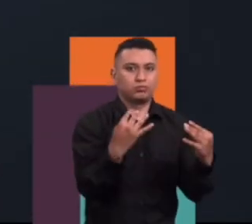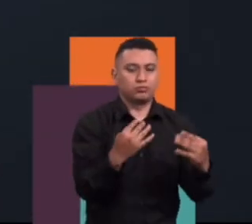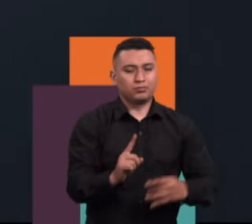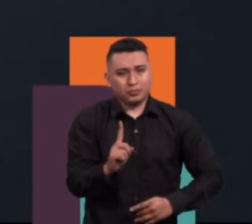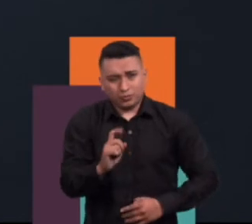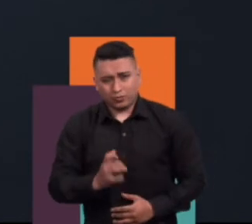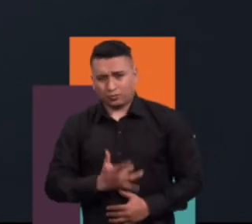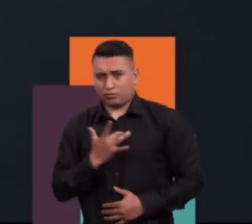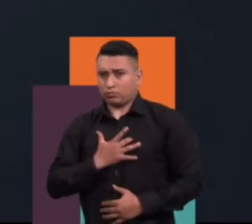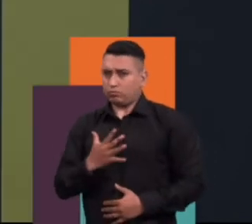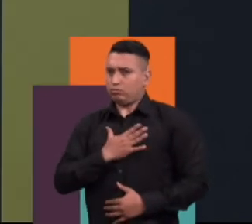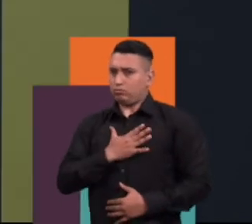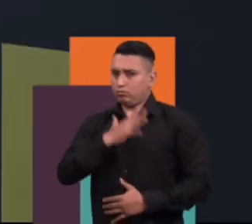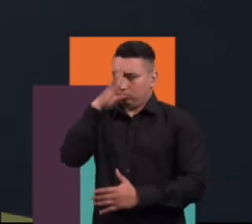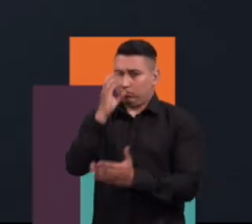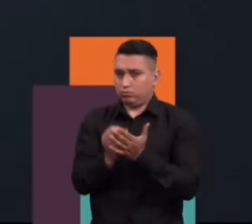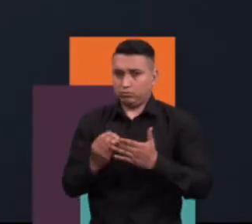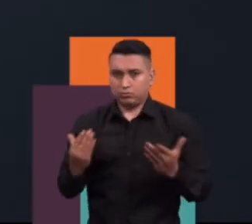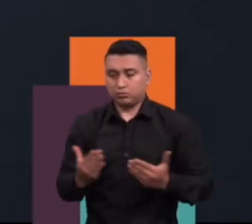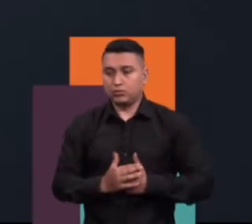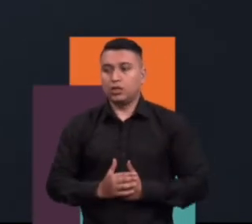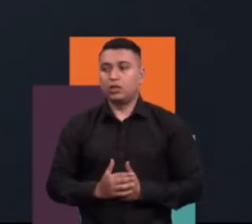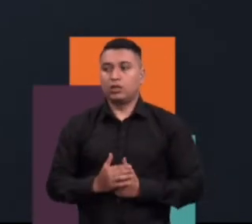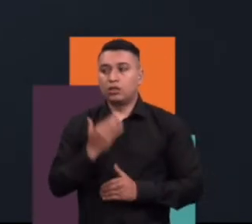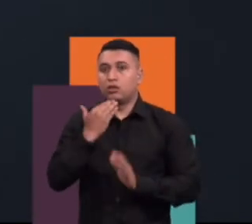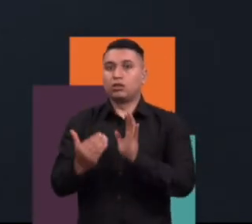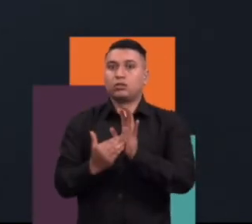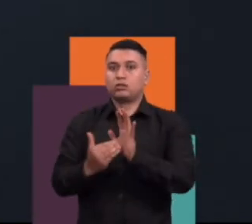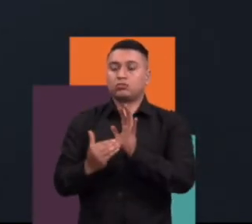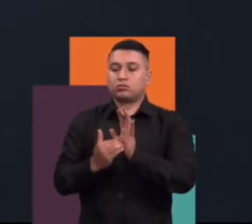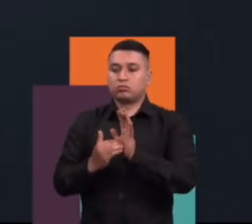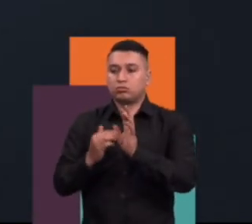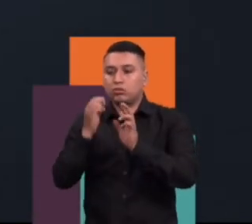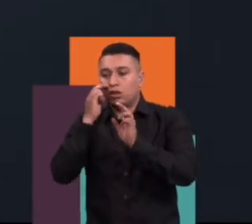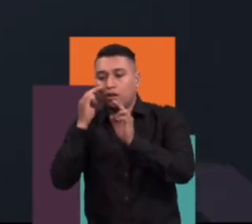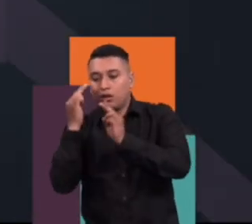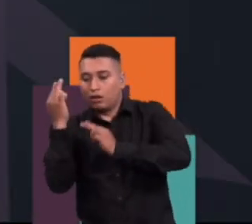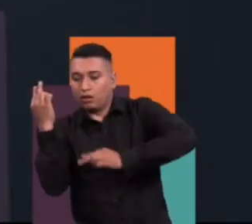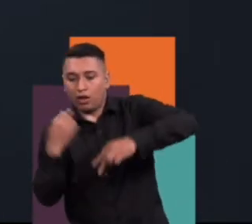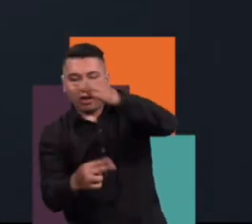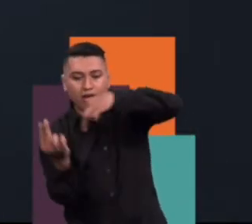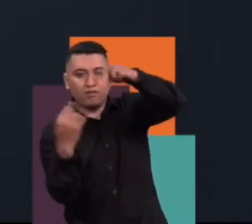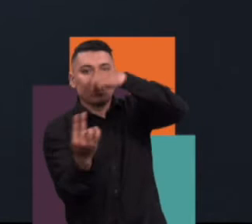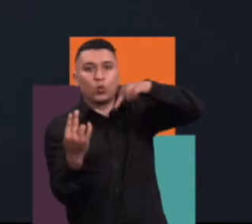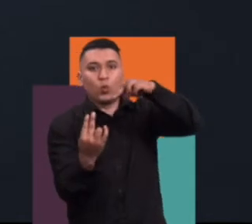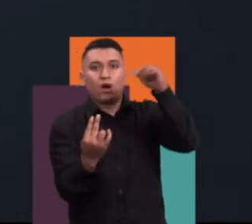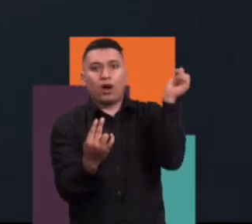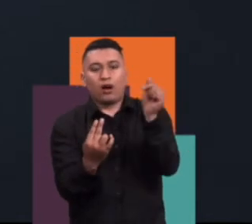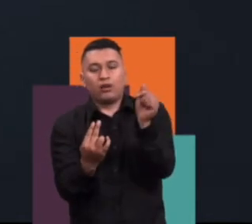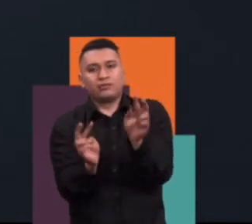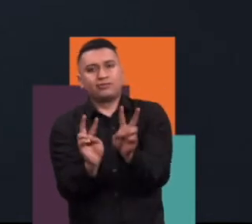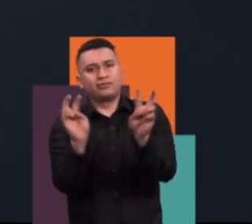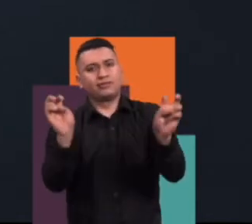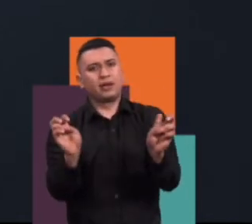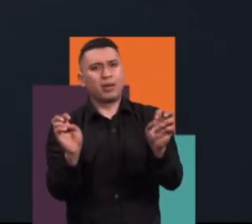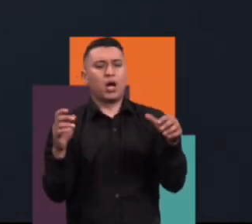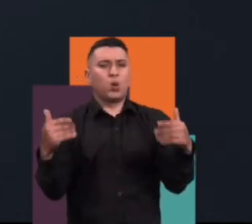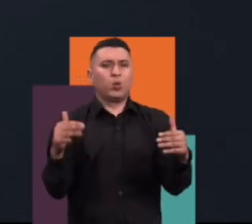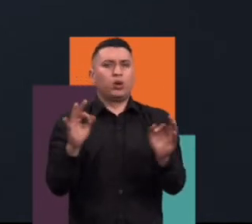virtualizar la aventura, realmente aventurar es una parte esencial de la vida.